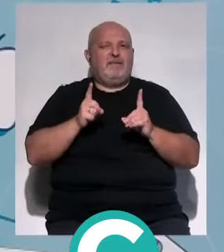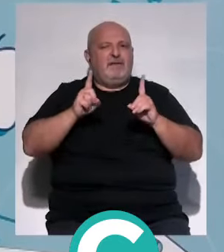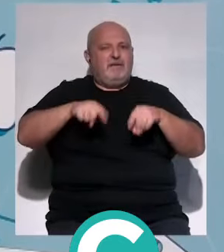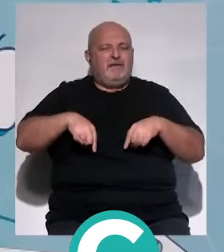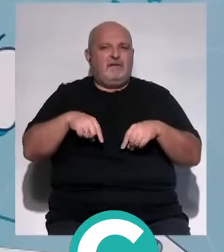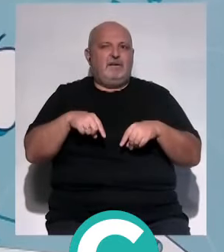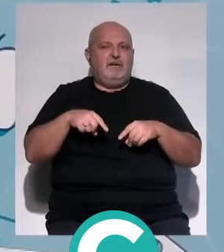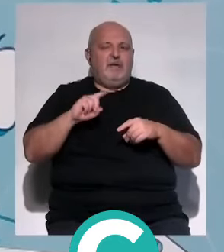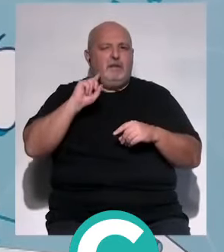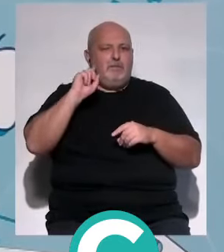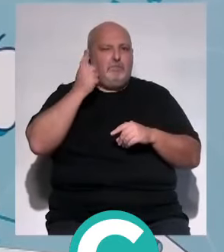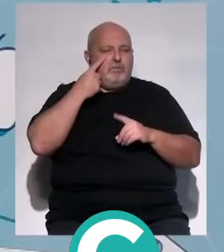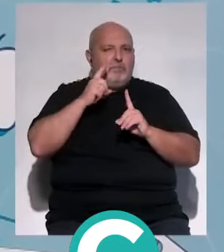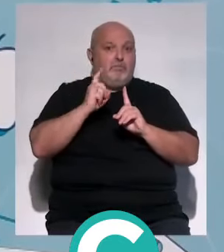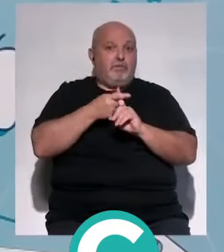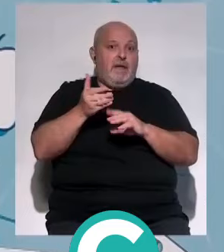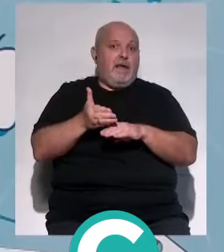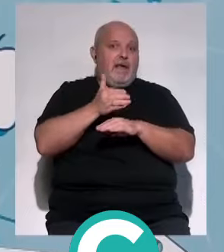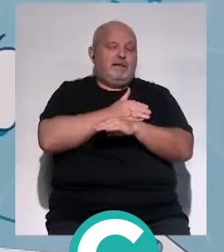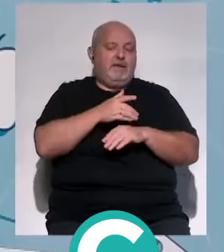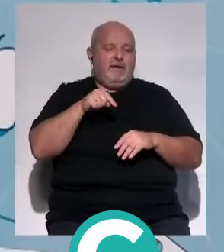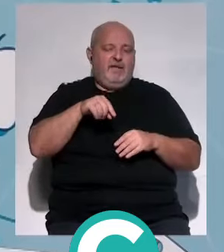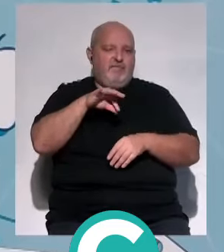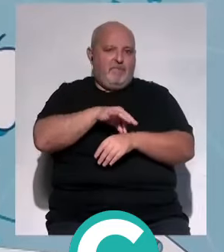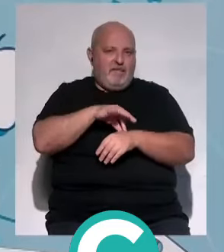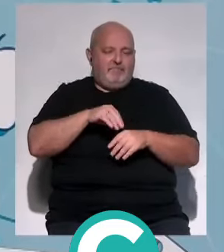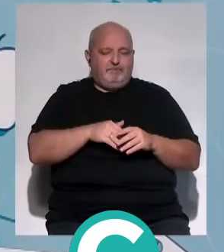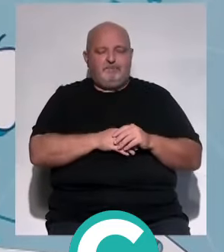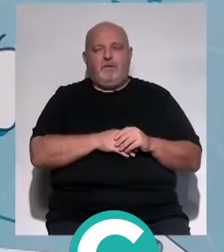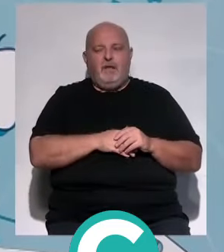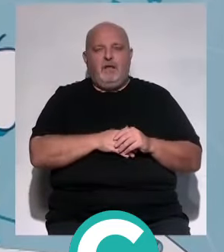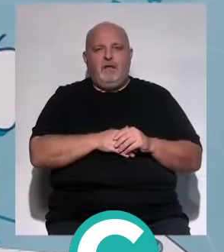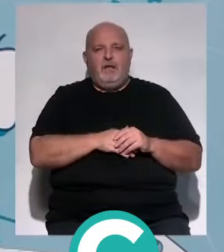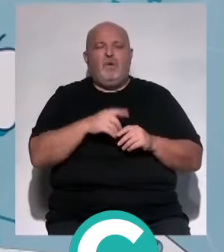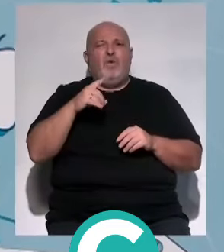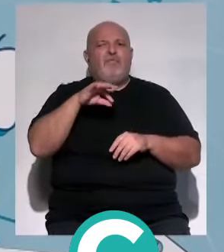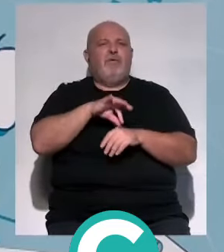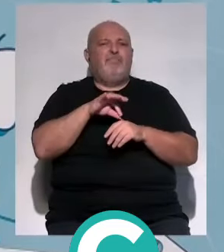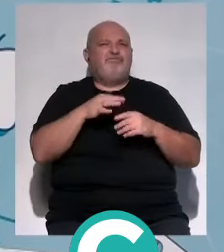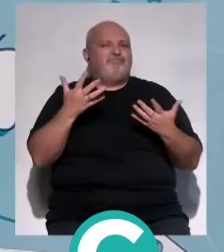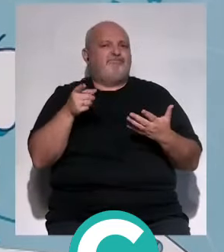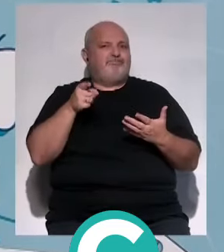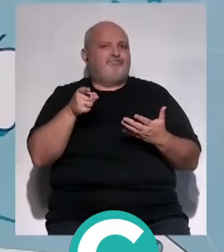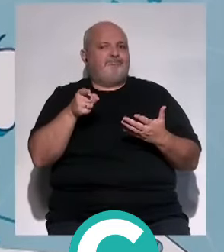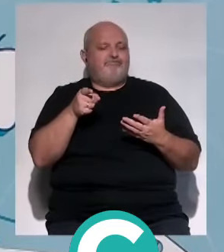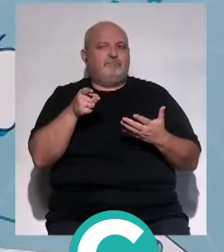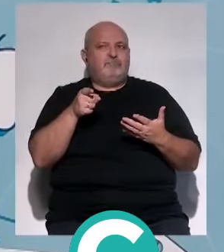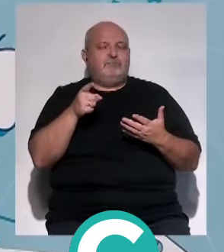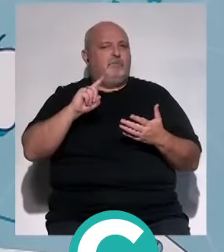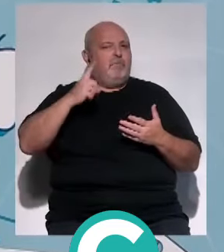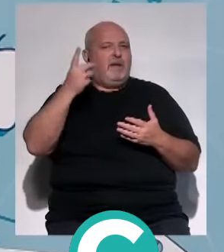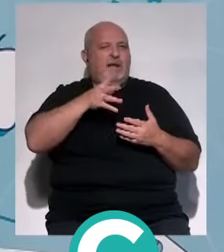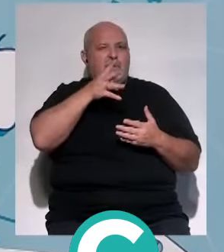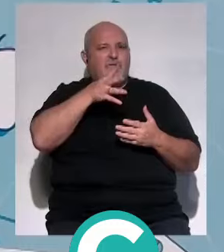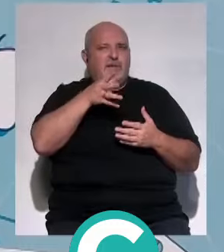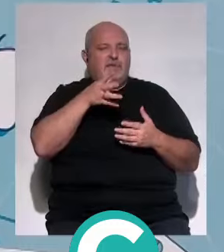sobre la detección precoz de esta enfermedad. Se trata de una enfermedad que además es la principal